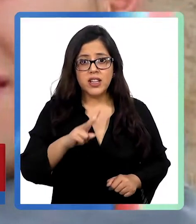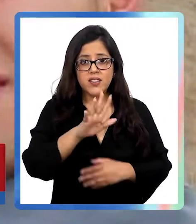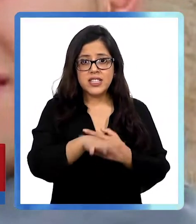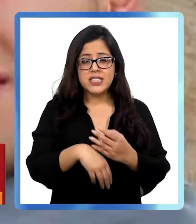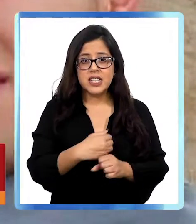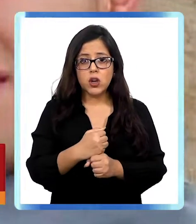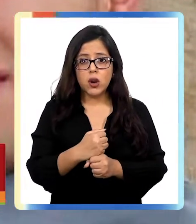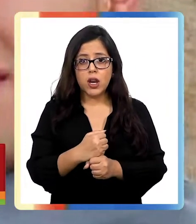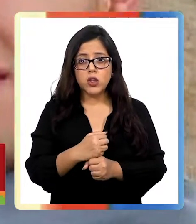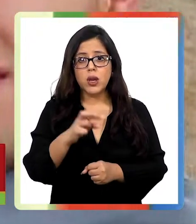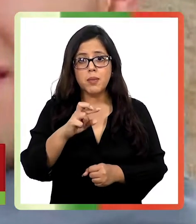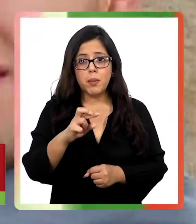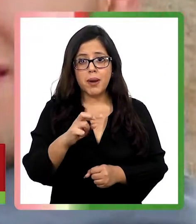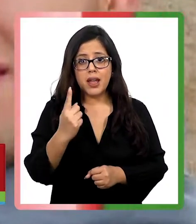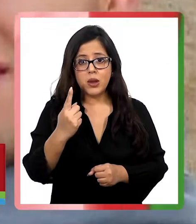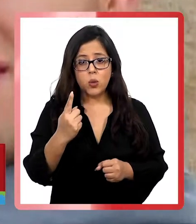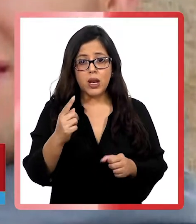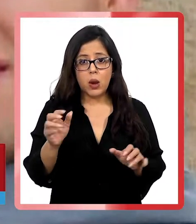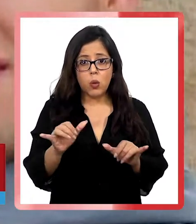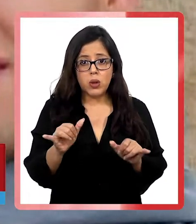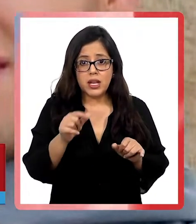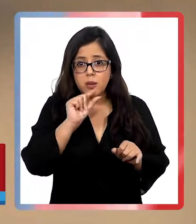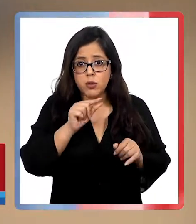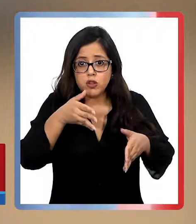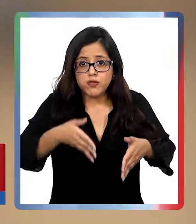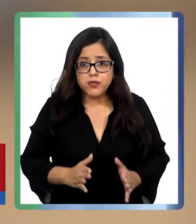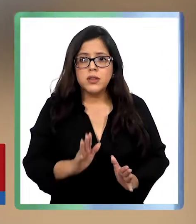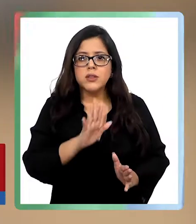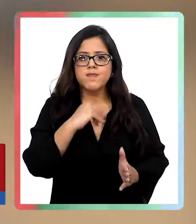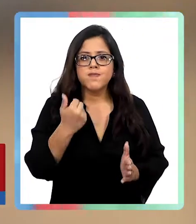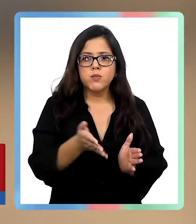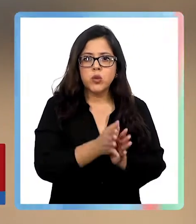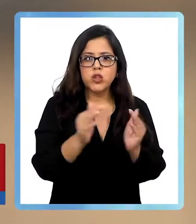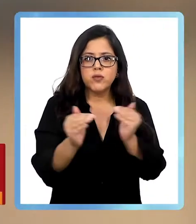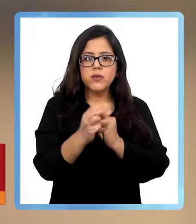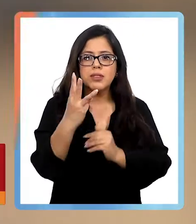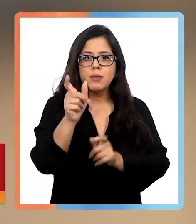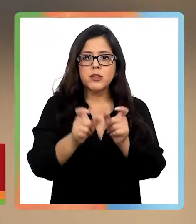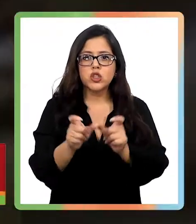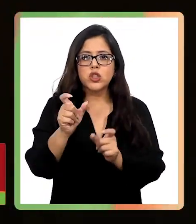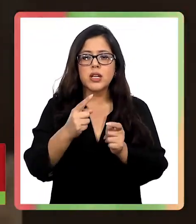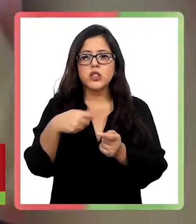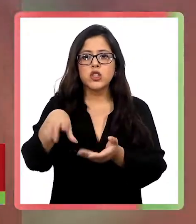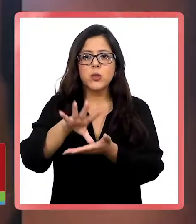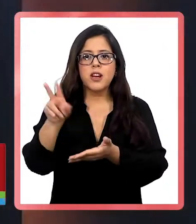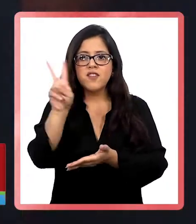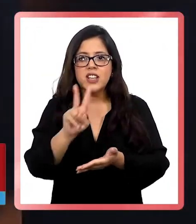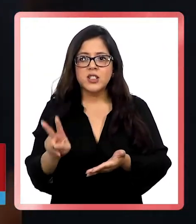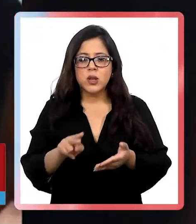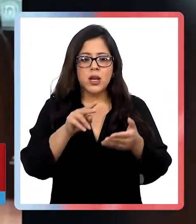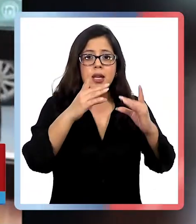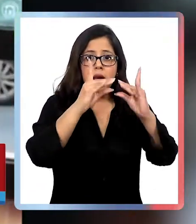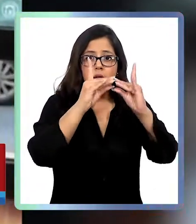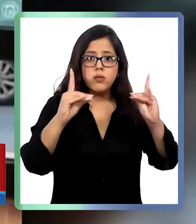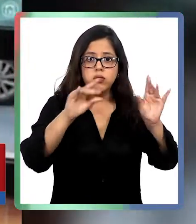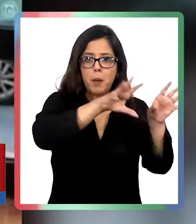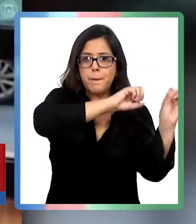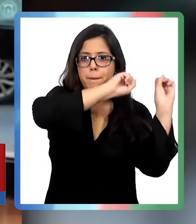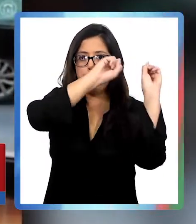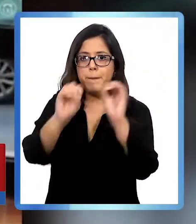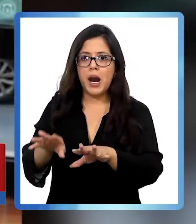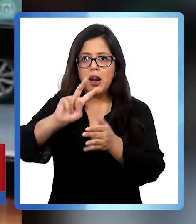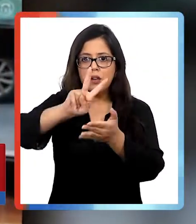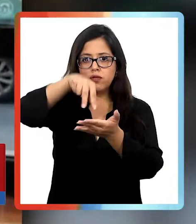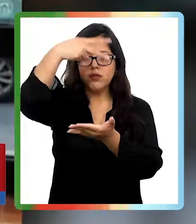de 25 años, padre de un bebé que está por nacer, fue asesinado en la carretera. Tres ciudadanos venezolanos lo lanzaron desde un paso